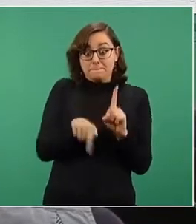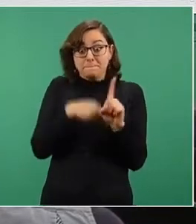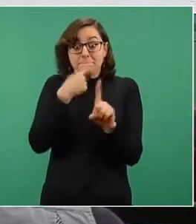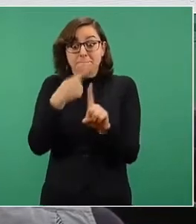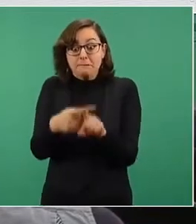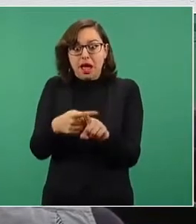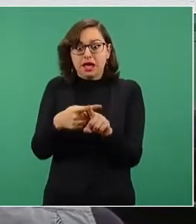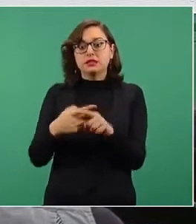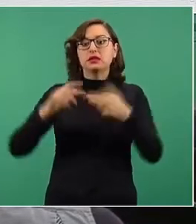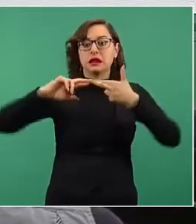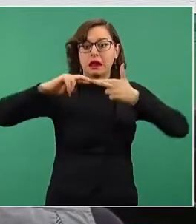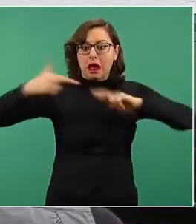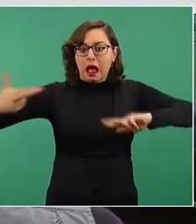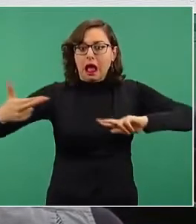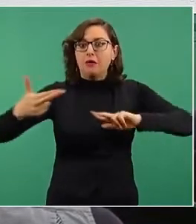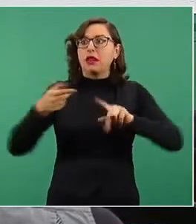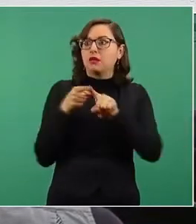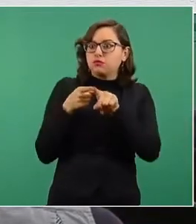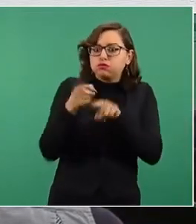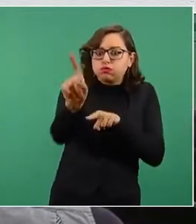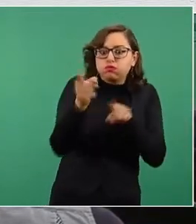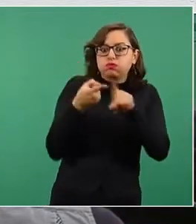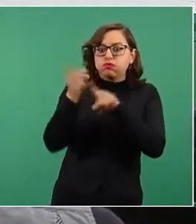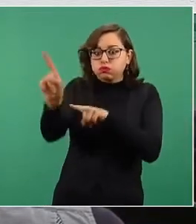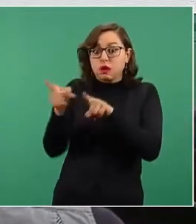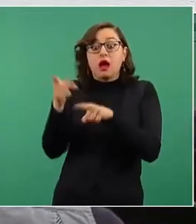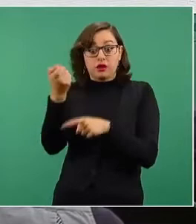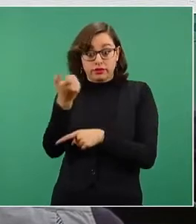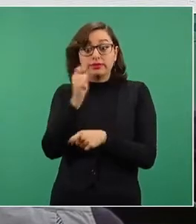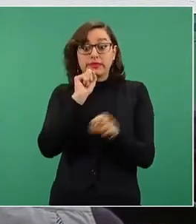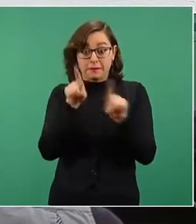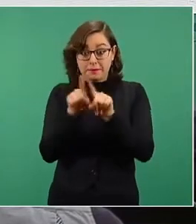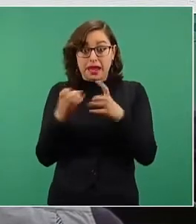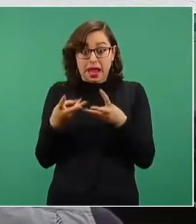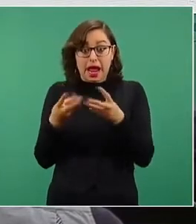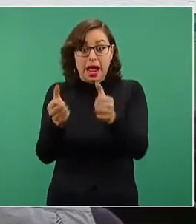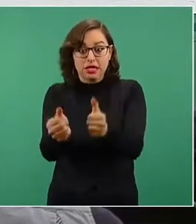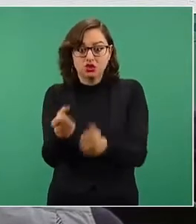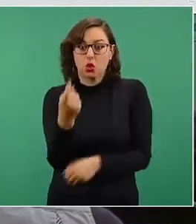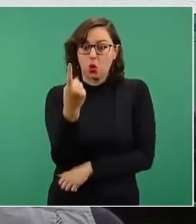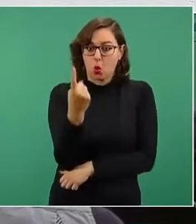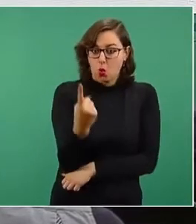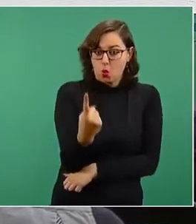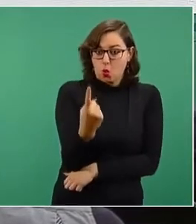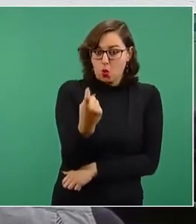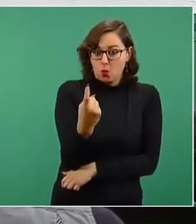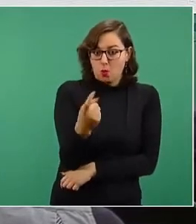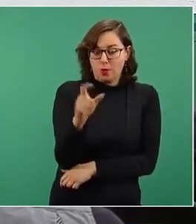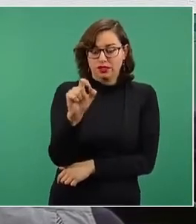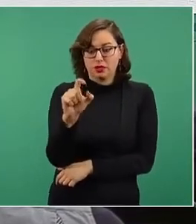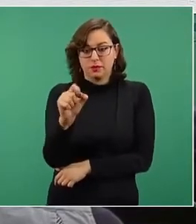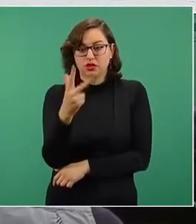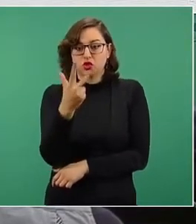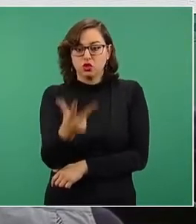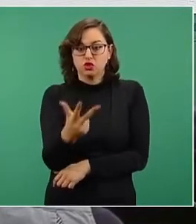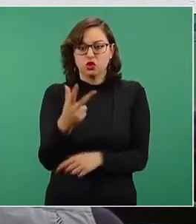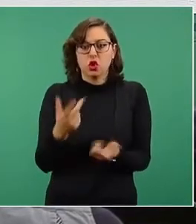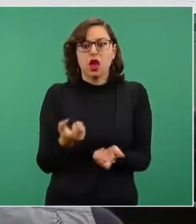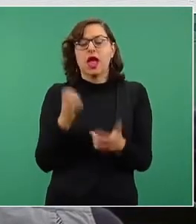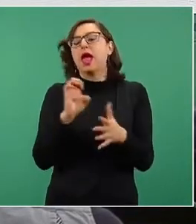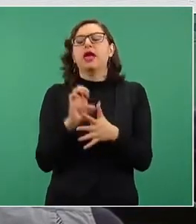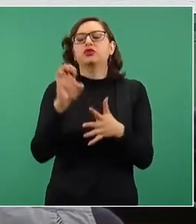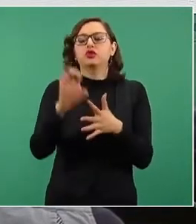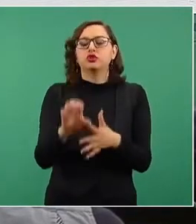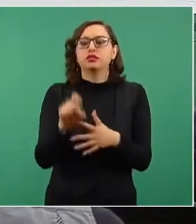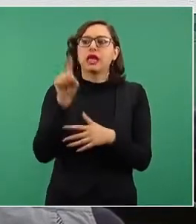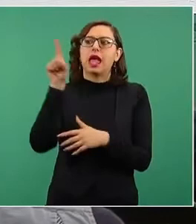para que la energía llegue a los hogares. ¿Cuánto es el costo total entonces por llegar a un hogar de Oaxaca? Porque además